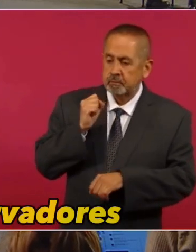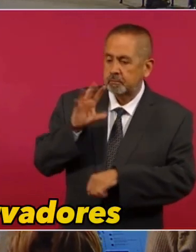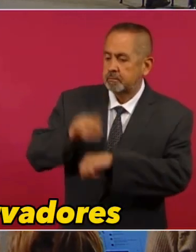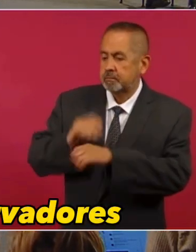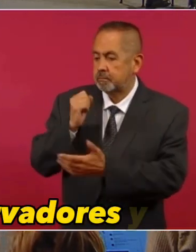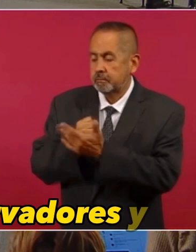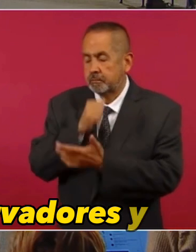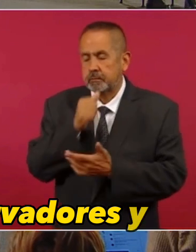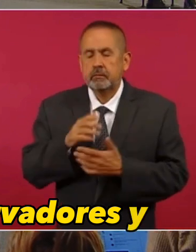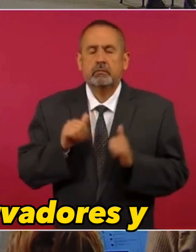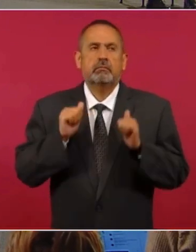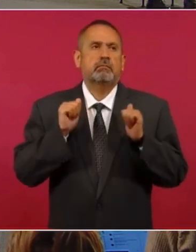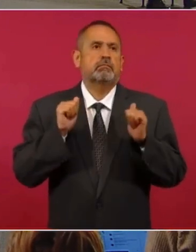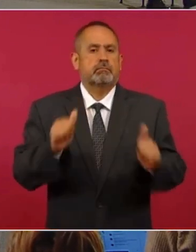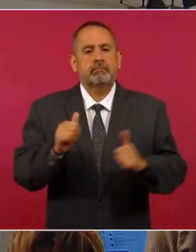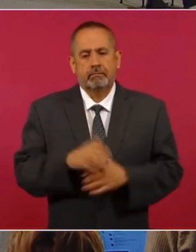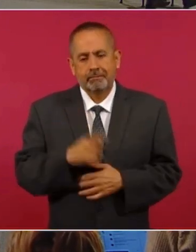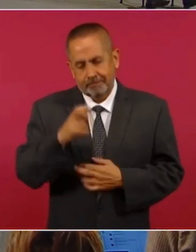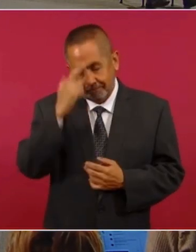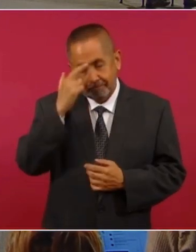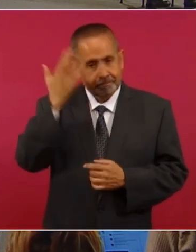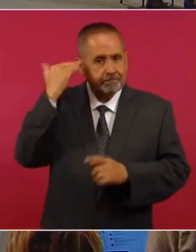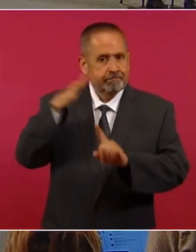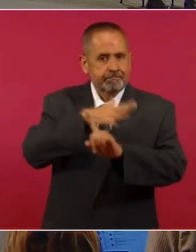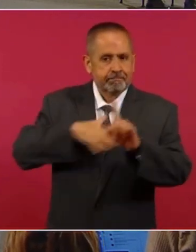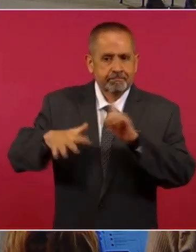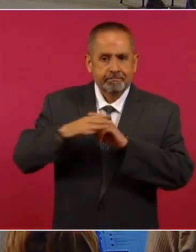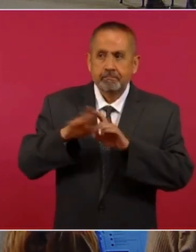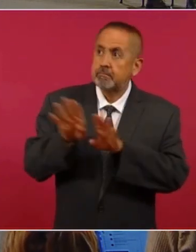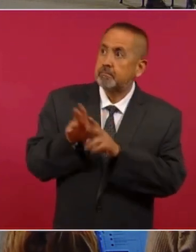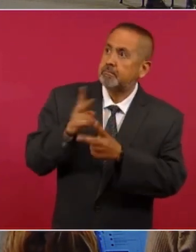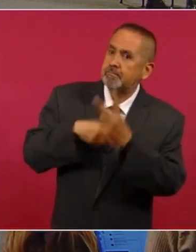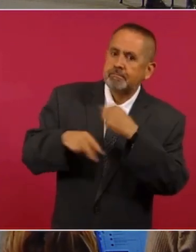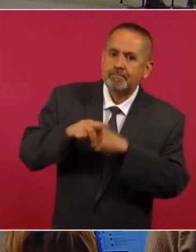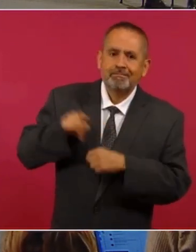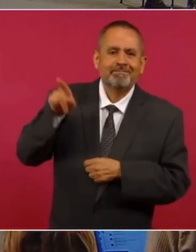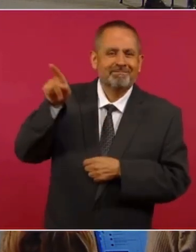conservadores y el asedio del